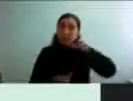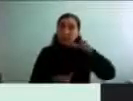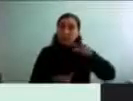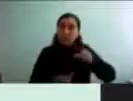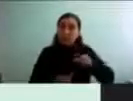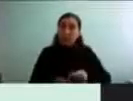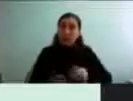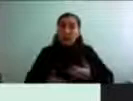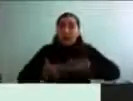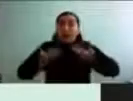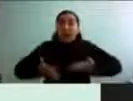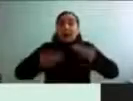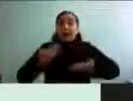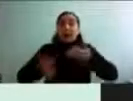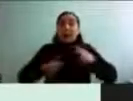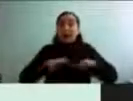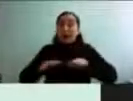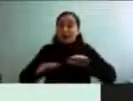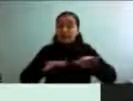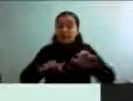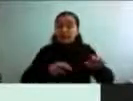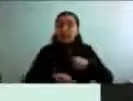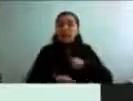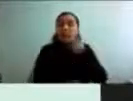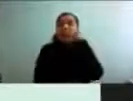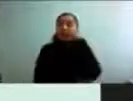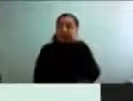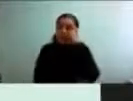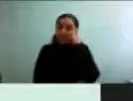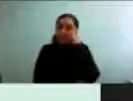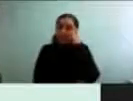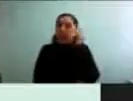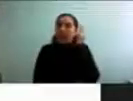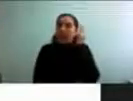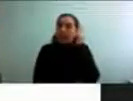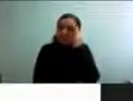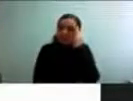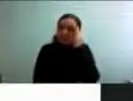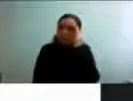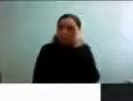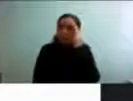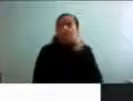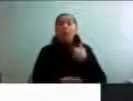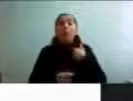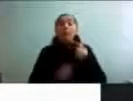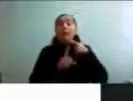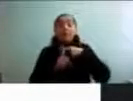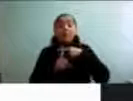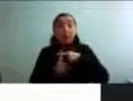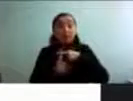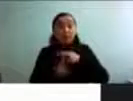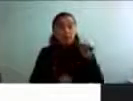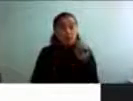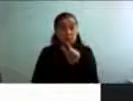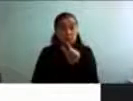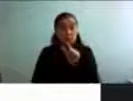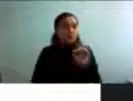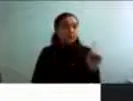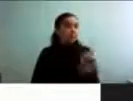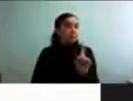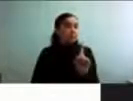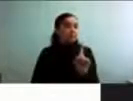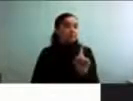pensar, que tenemos que meditar, porque los beneficios no son menores. Los beneficios de hacer ejercicio